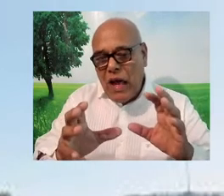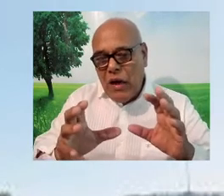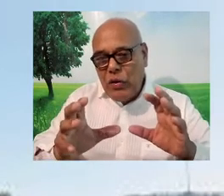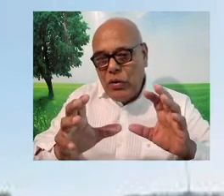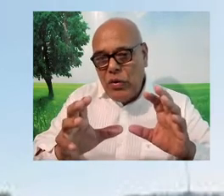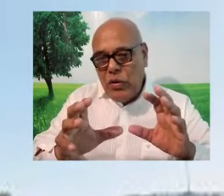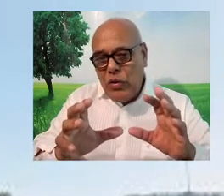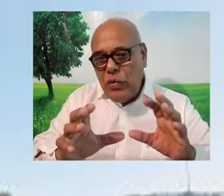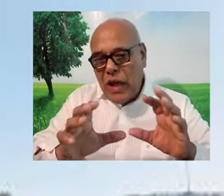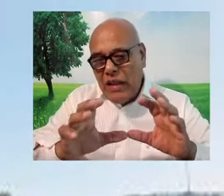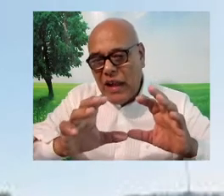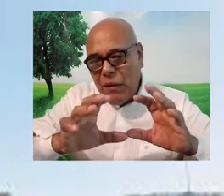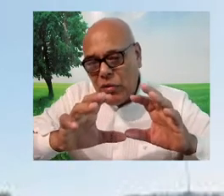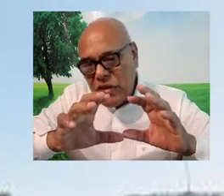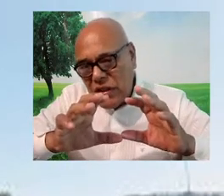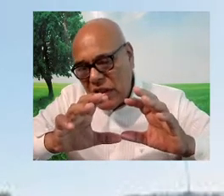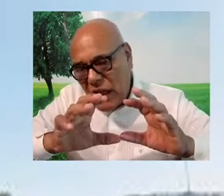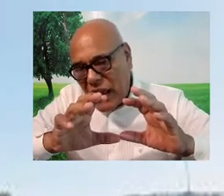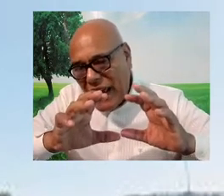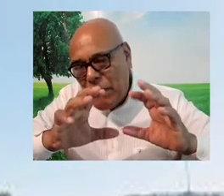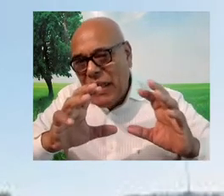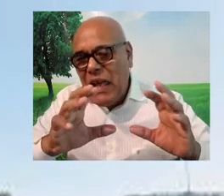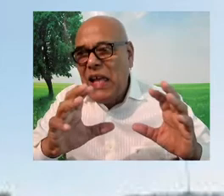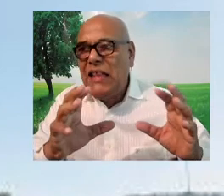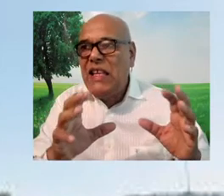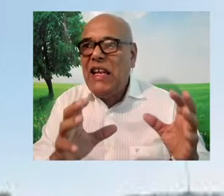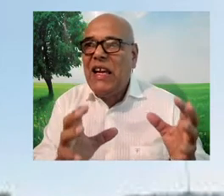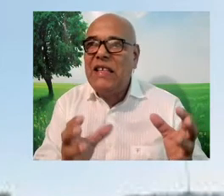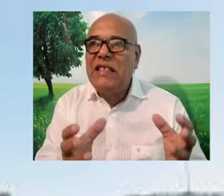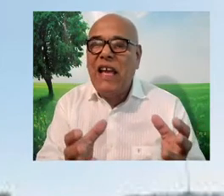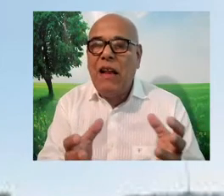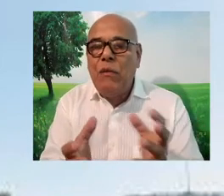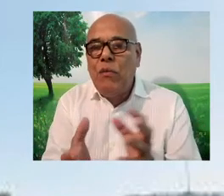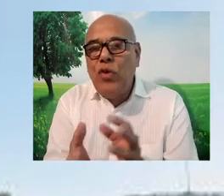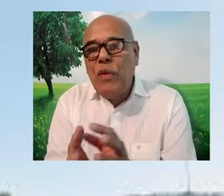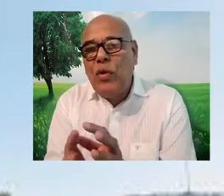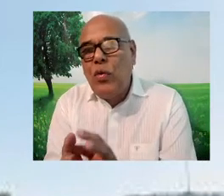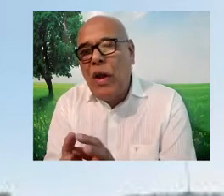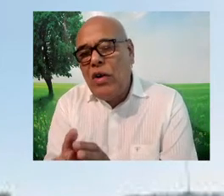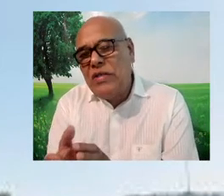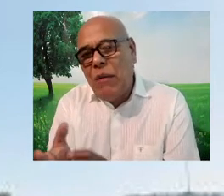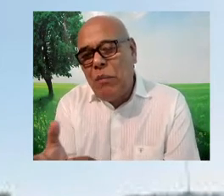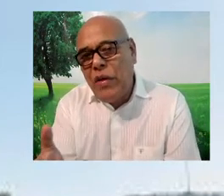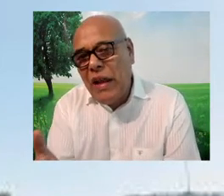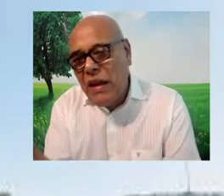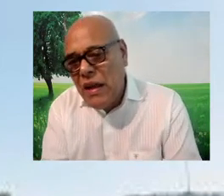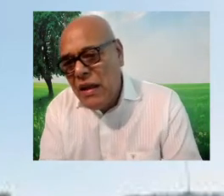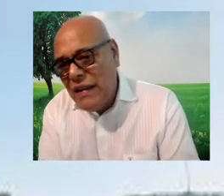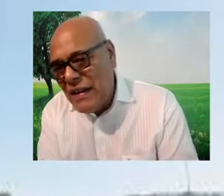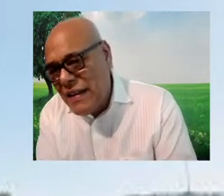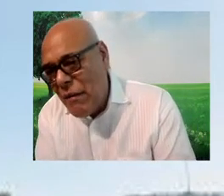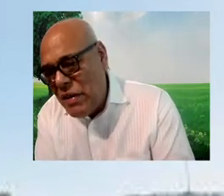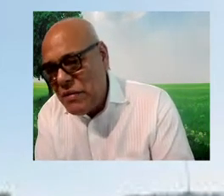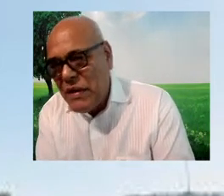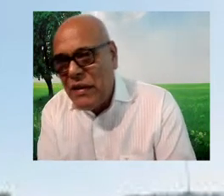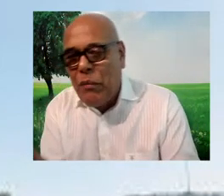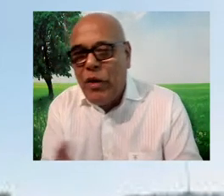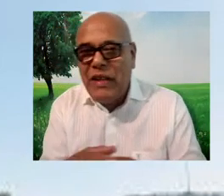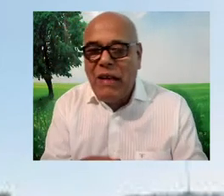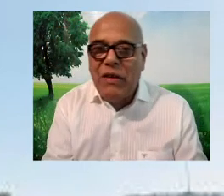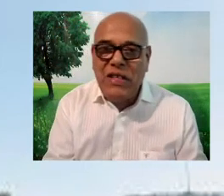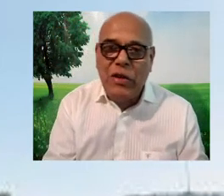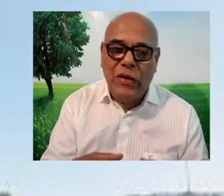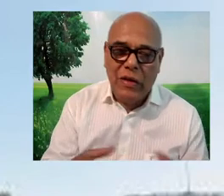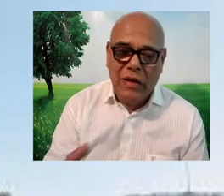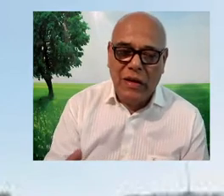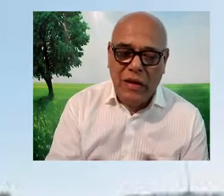una capa dirigencial muy vinculados al poder del establishment, del